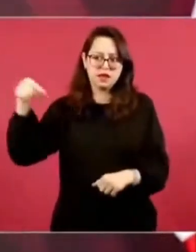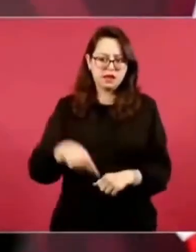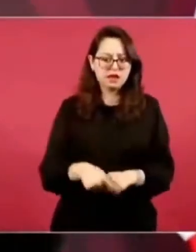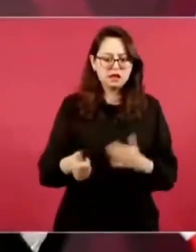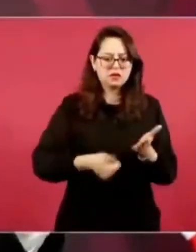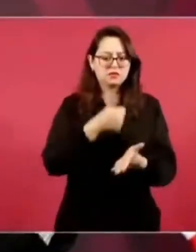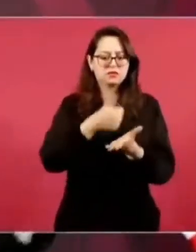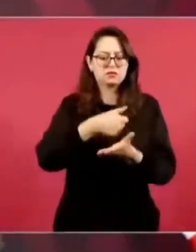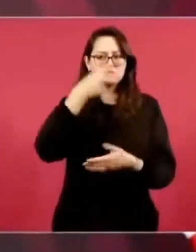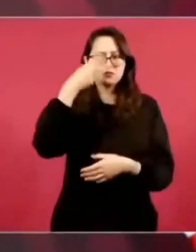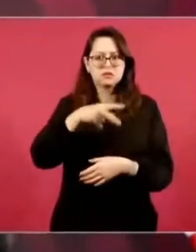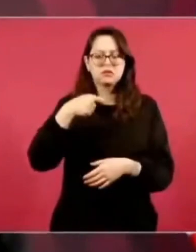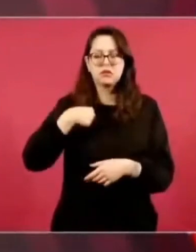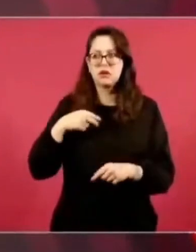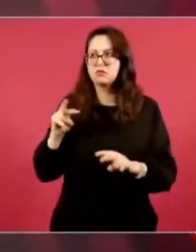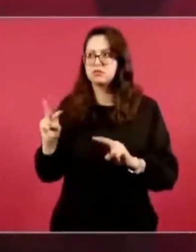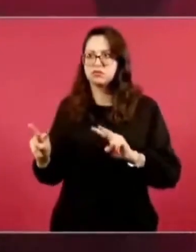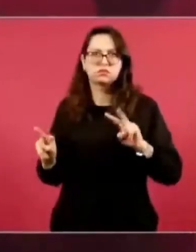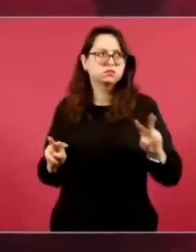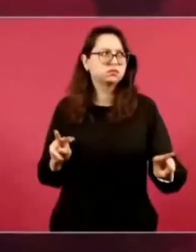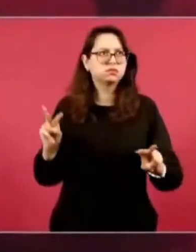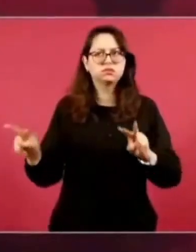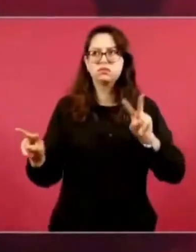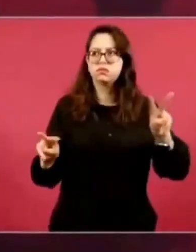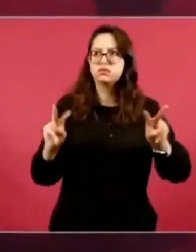y no había ninguna